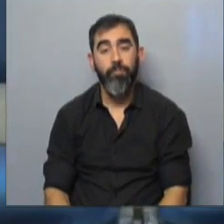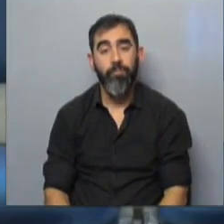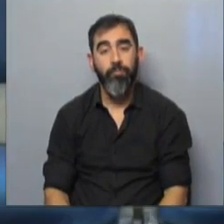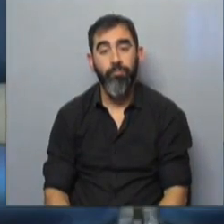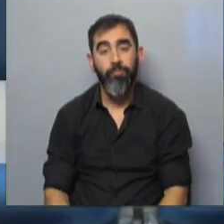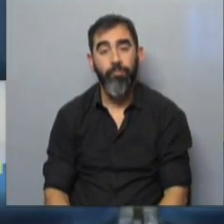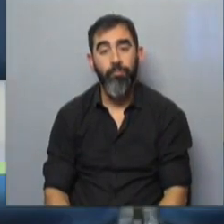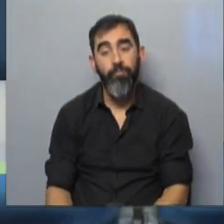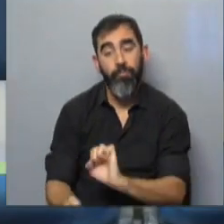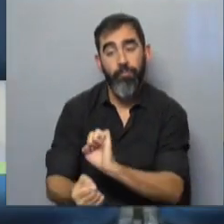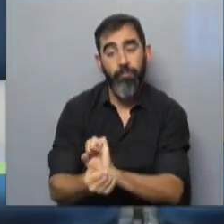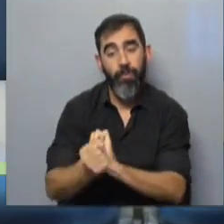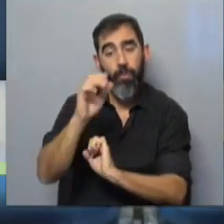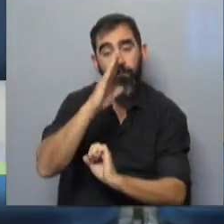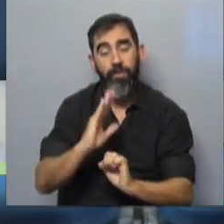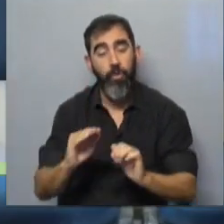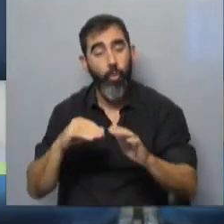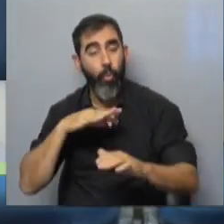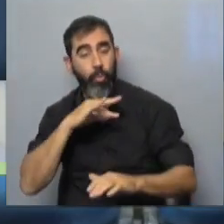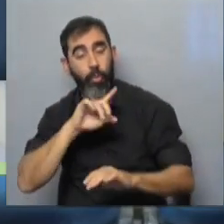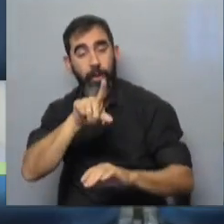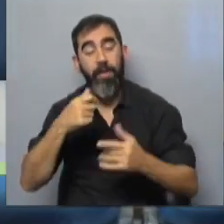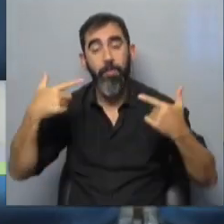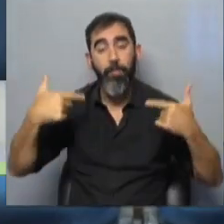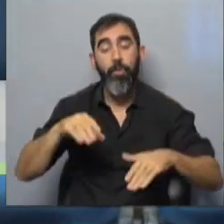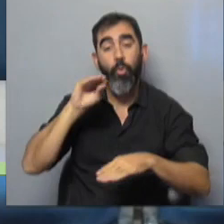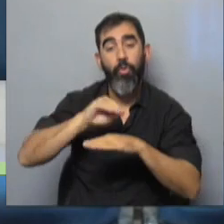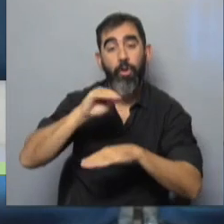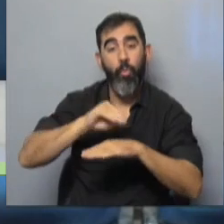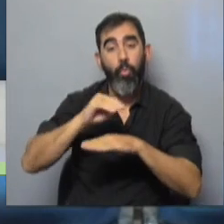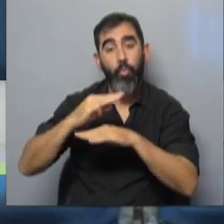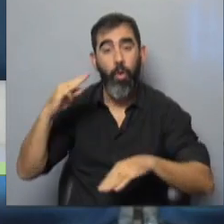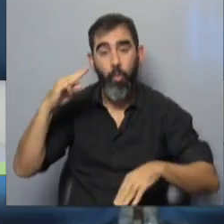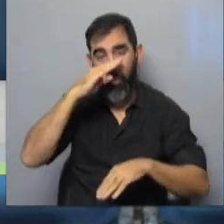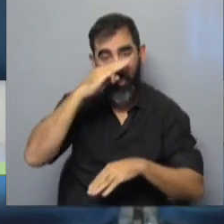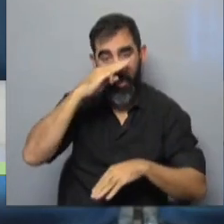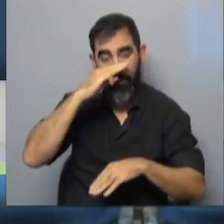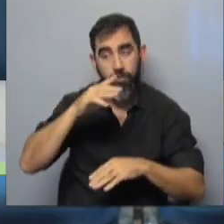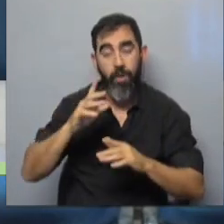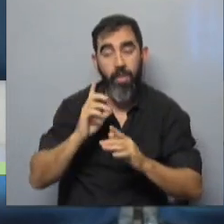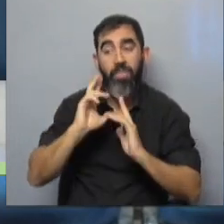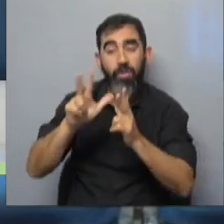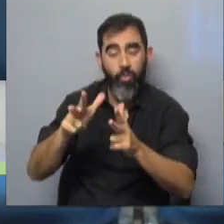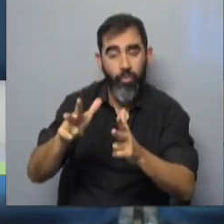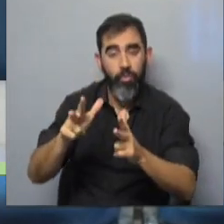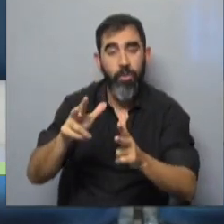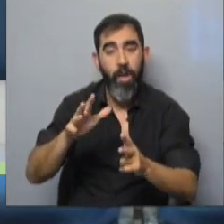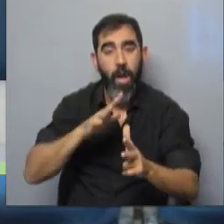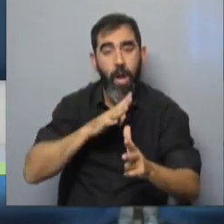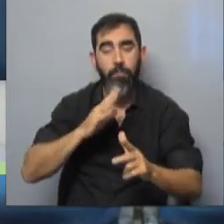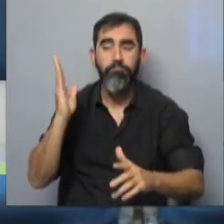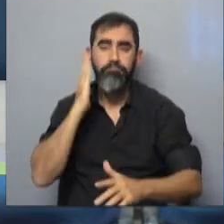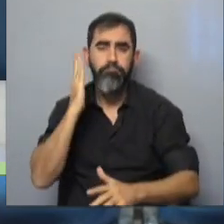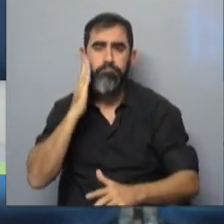Detienen en Brasil por corrupción al ex ministro de Cultura, Dejair Bolsonaro, quien había dicho que ponía la